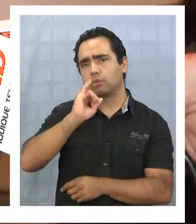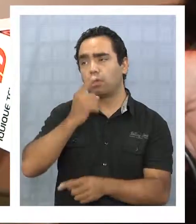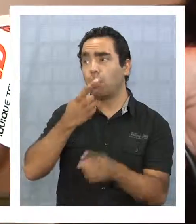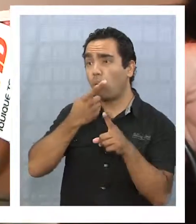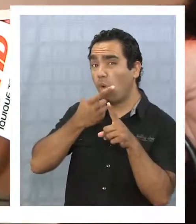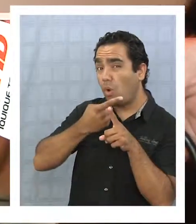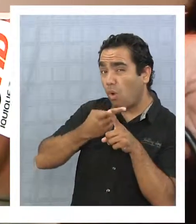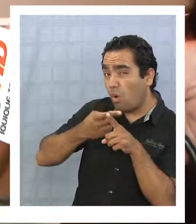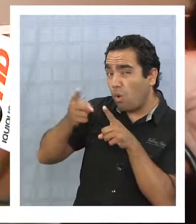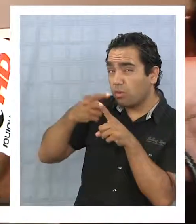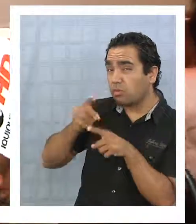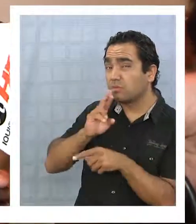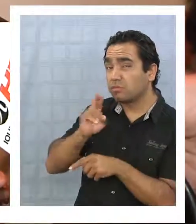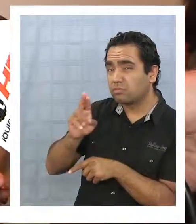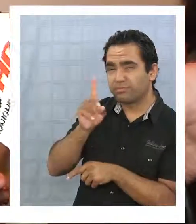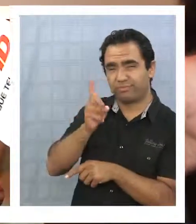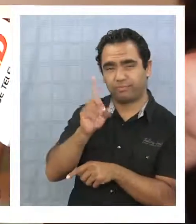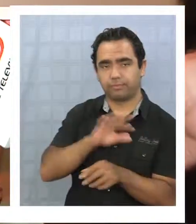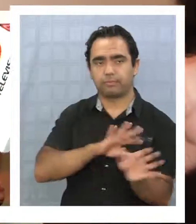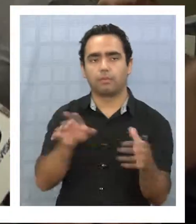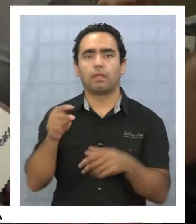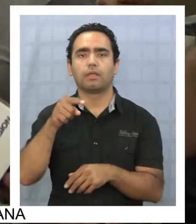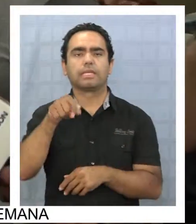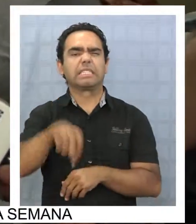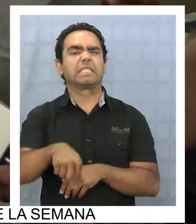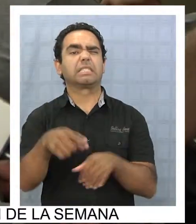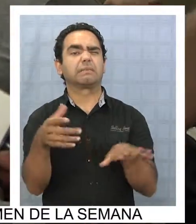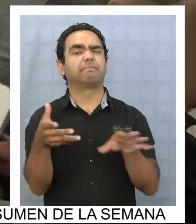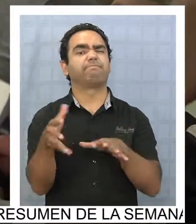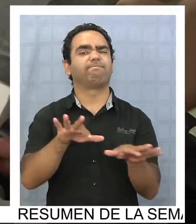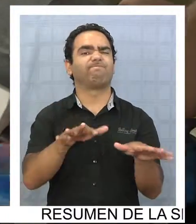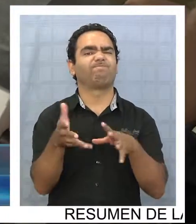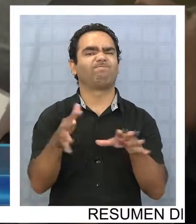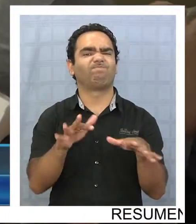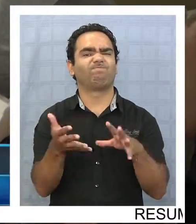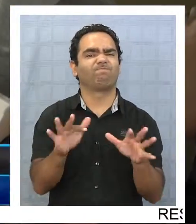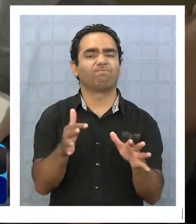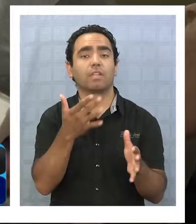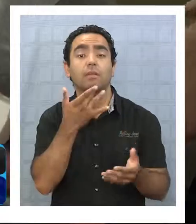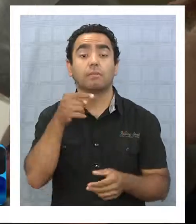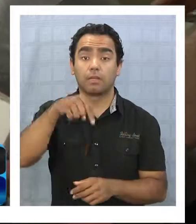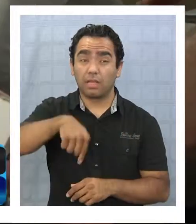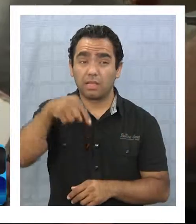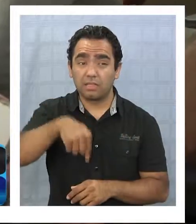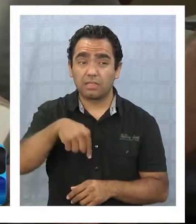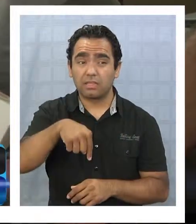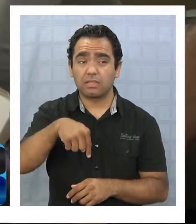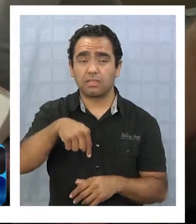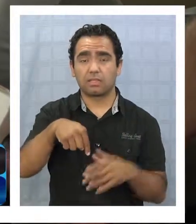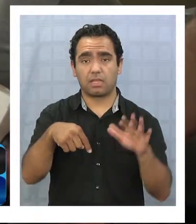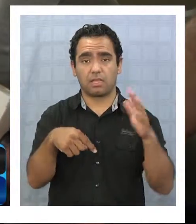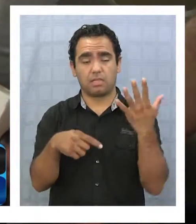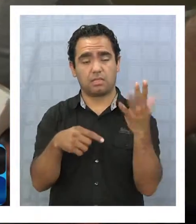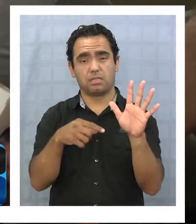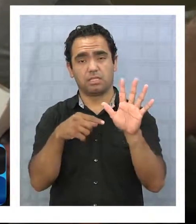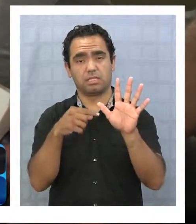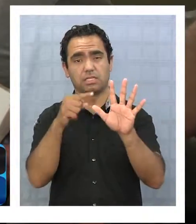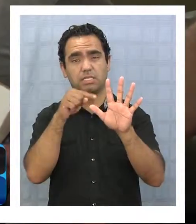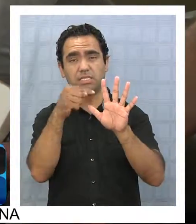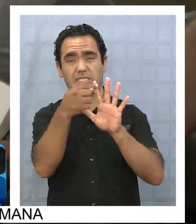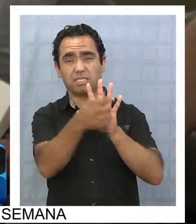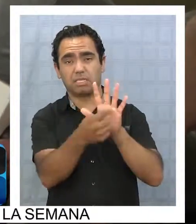Sí, a comparación de otros más al sur. Más o menos. ¿Por qué? Porque, por ejemplo, yo en esta, este,